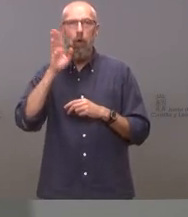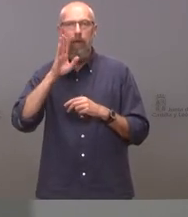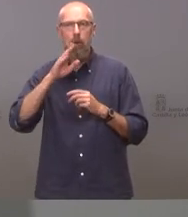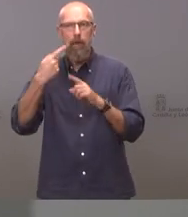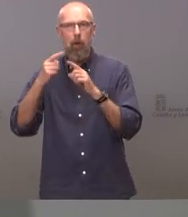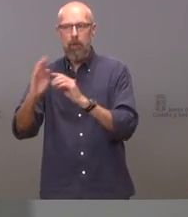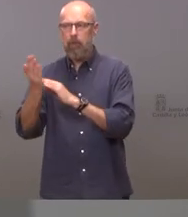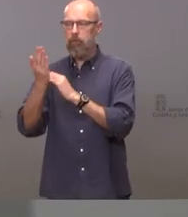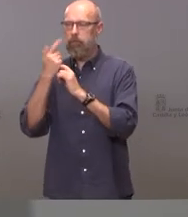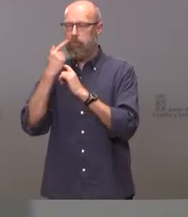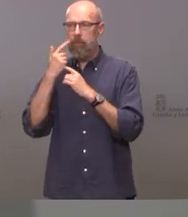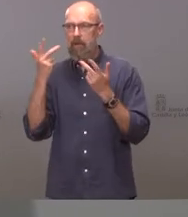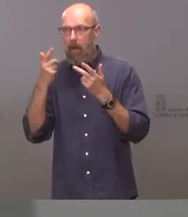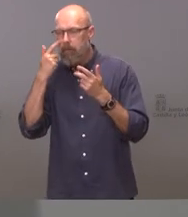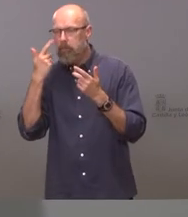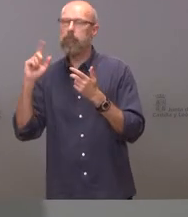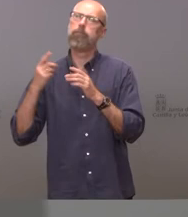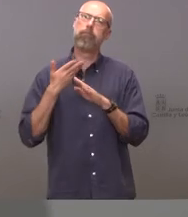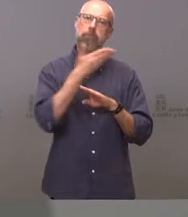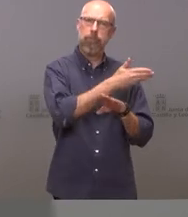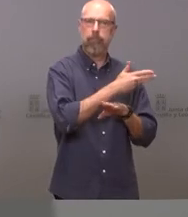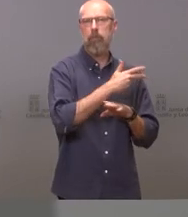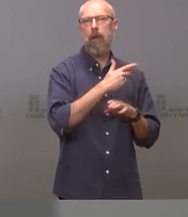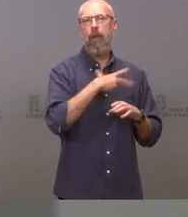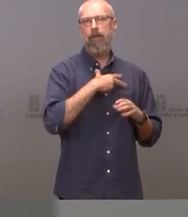la gravedad del asunto los hechos conocidos